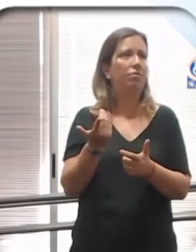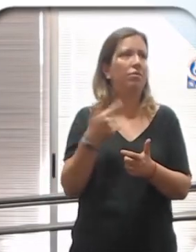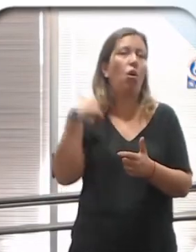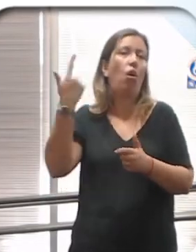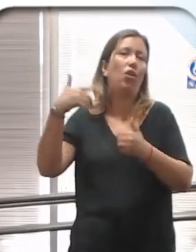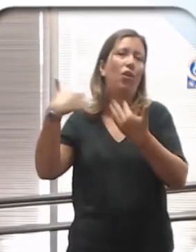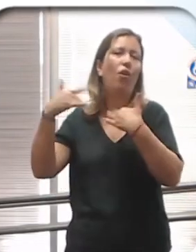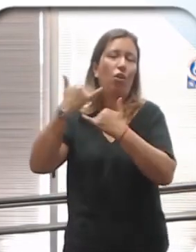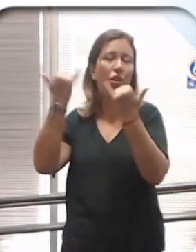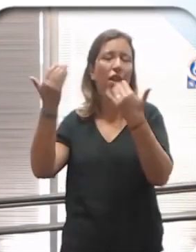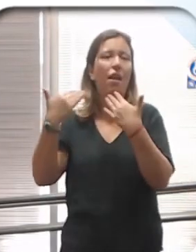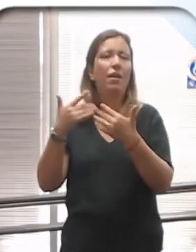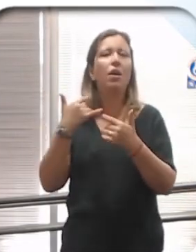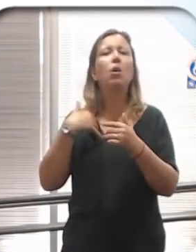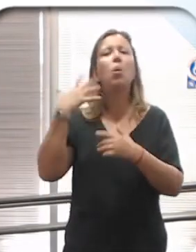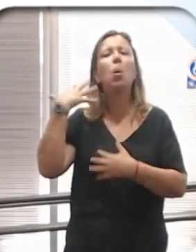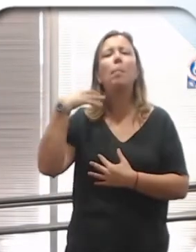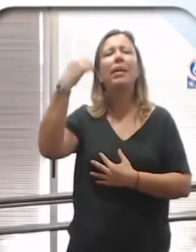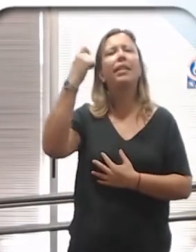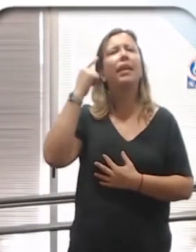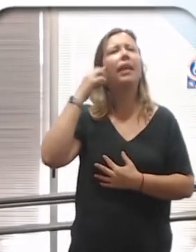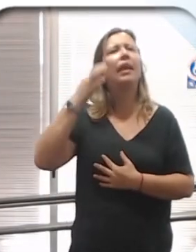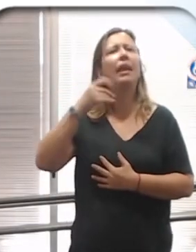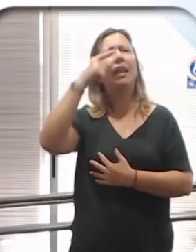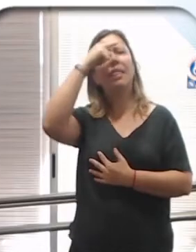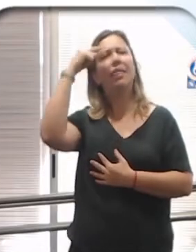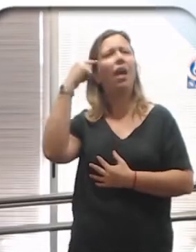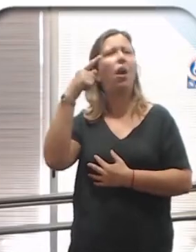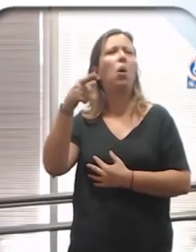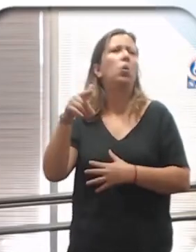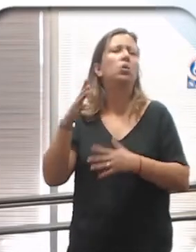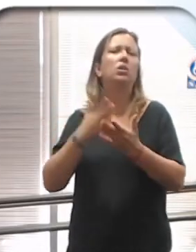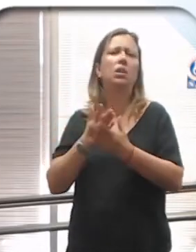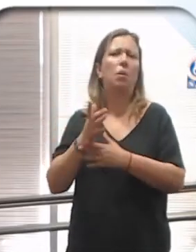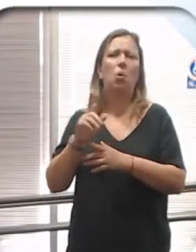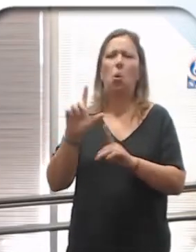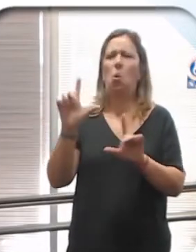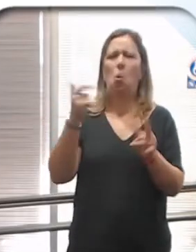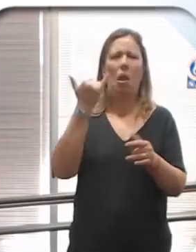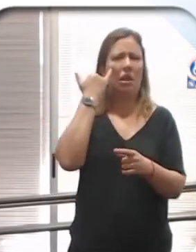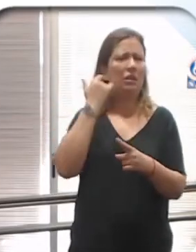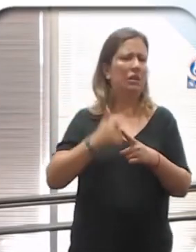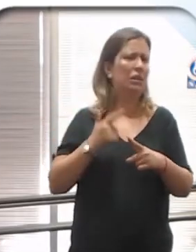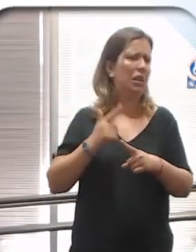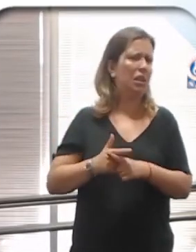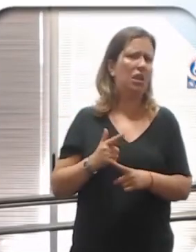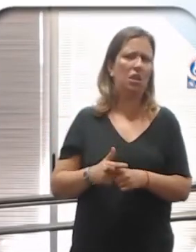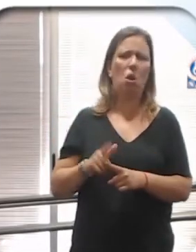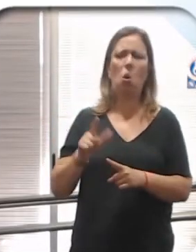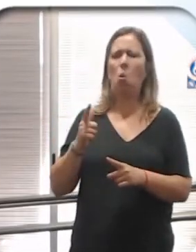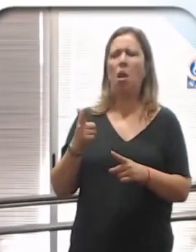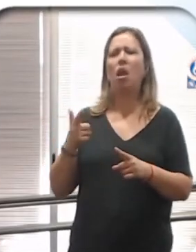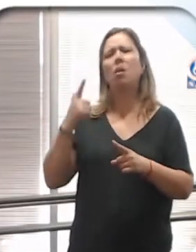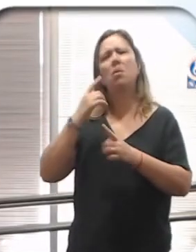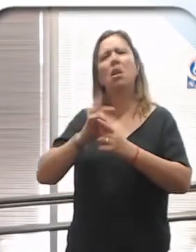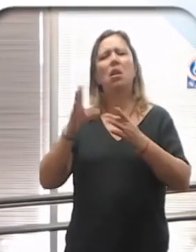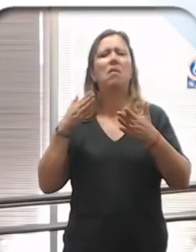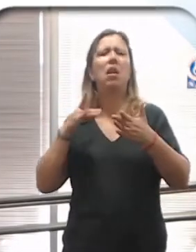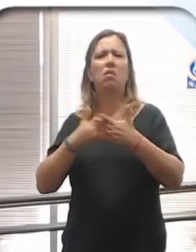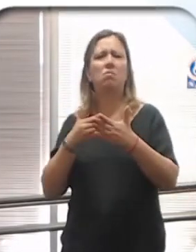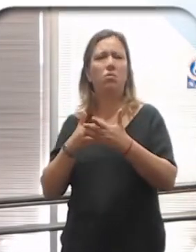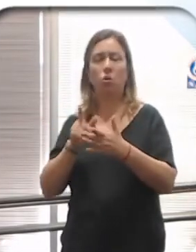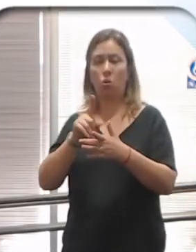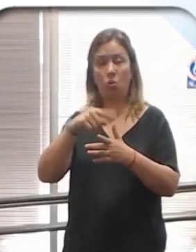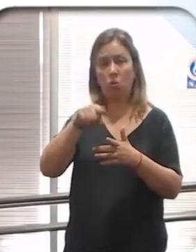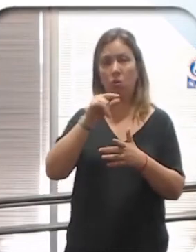para otra charla, ¿no? En cuanto a los mitos de la población Down, en que están súper hipersexualizados, y que no tienen barreras, y etcétera. No,